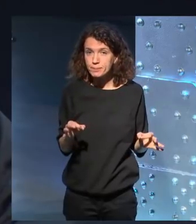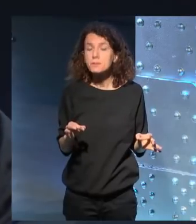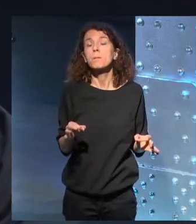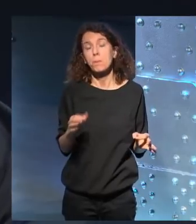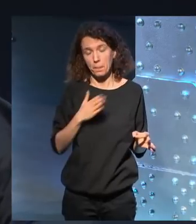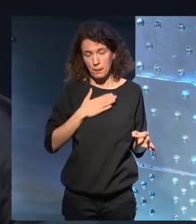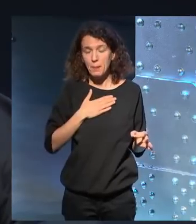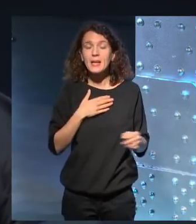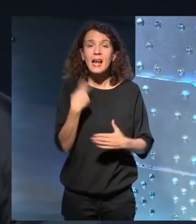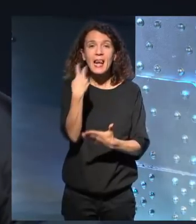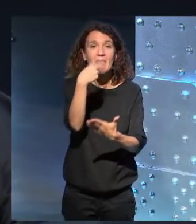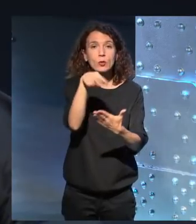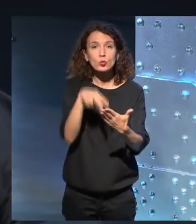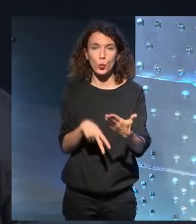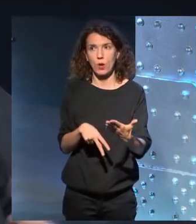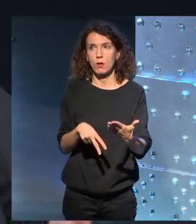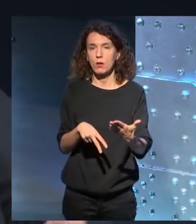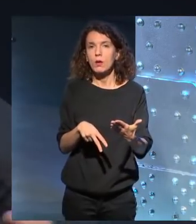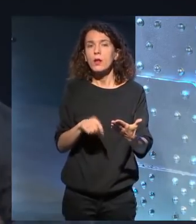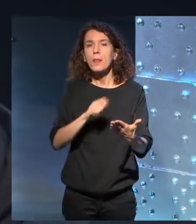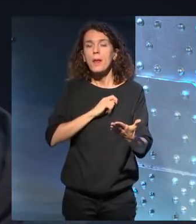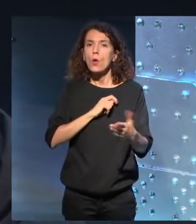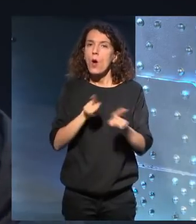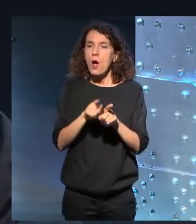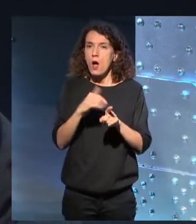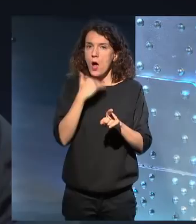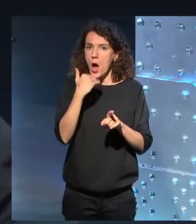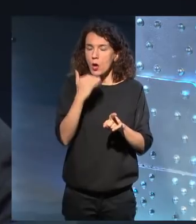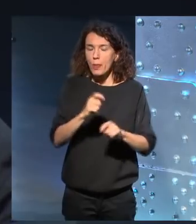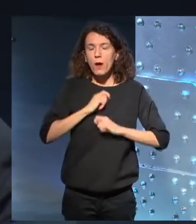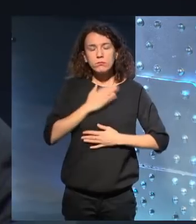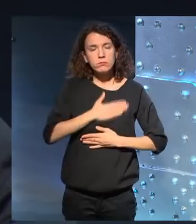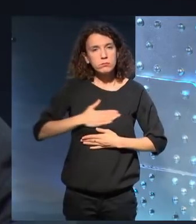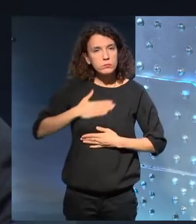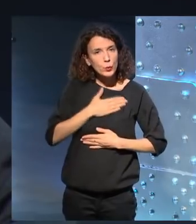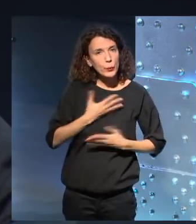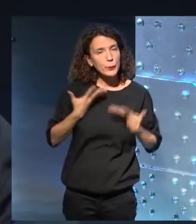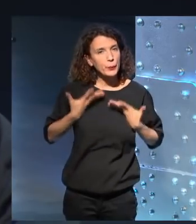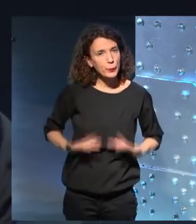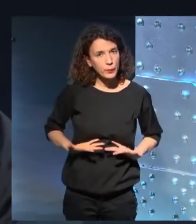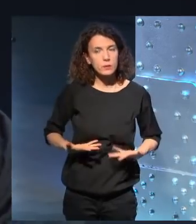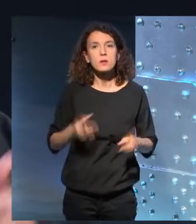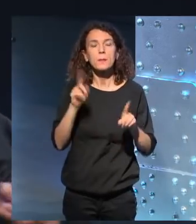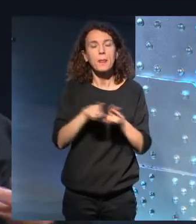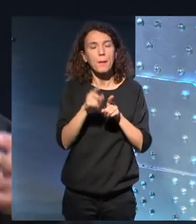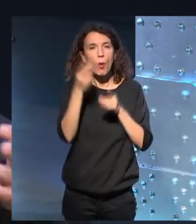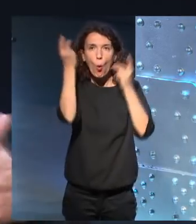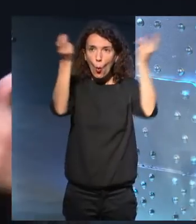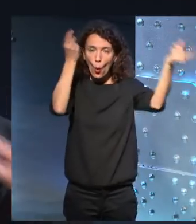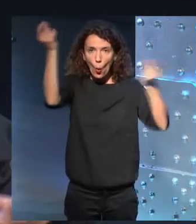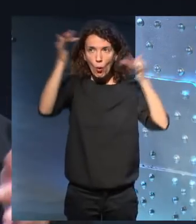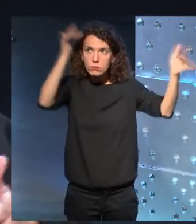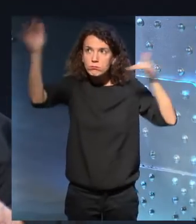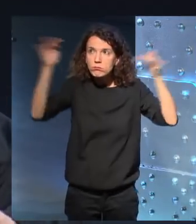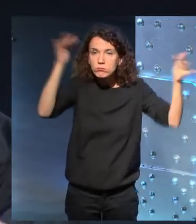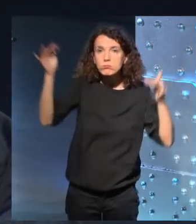sí, para mí la lectura ha sido siempre una actividad consolatoria, ¿no? También de evasión, que yo he